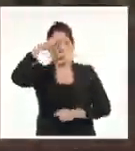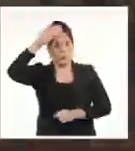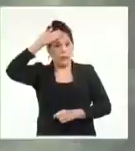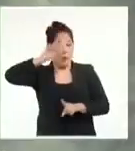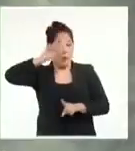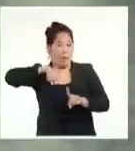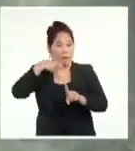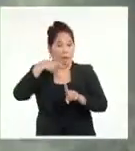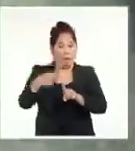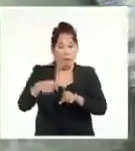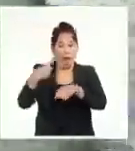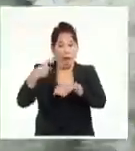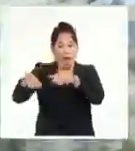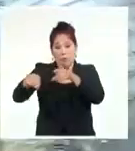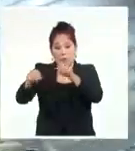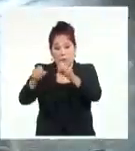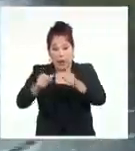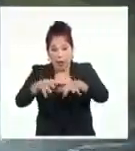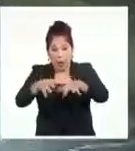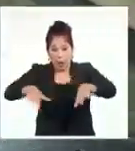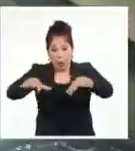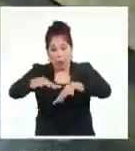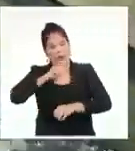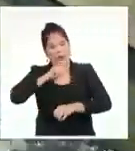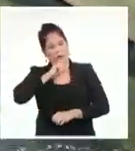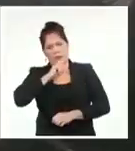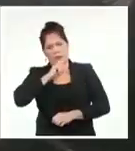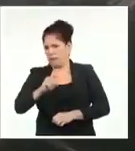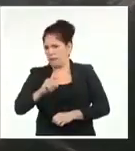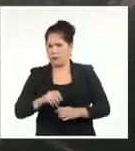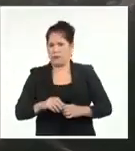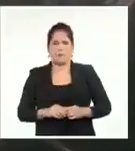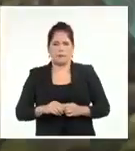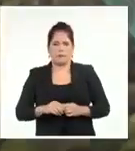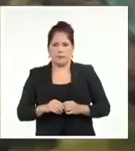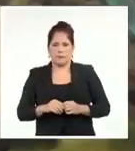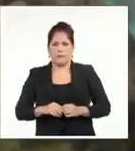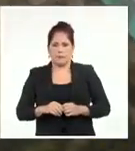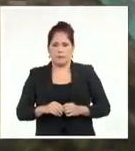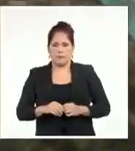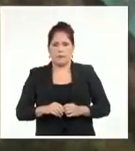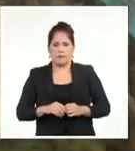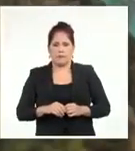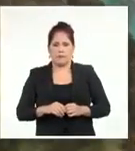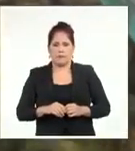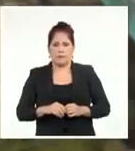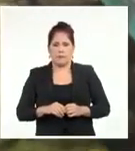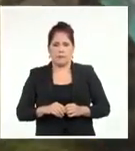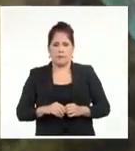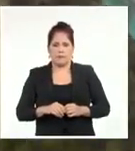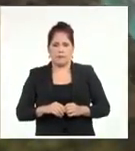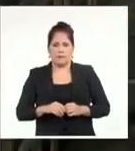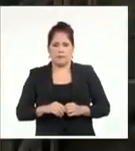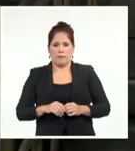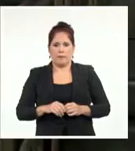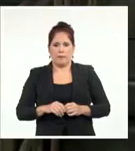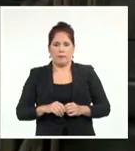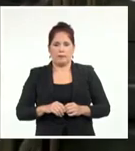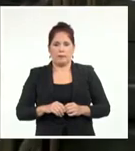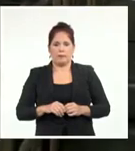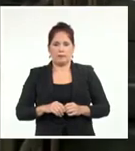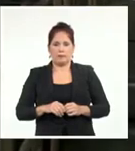Unidos a nuestro país ha hecho grandes estragos en el sector azucarero. Evelik